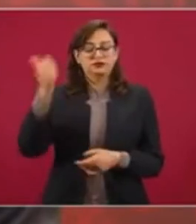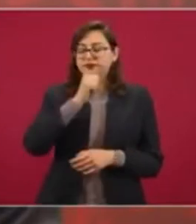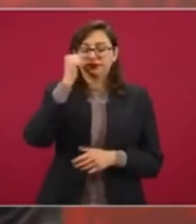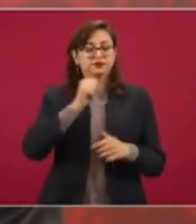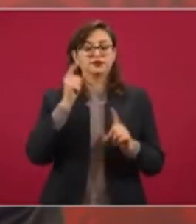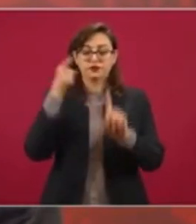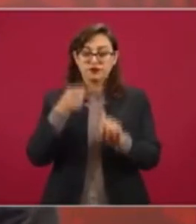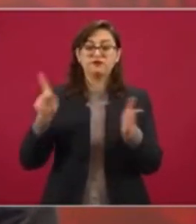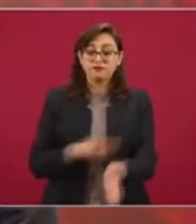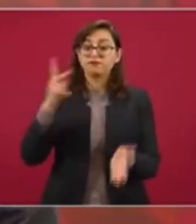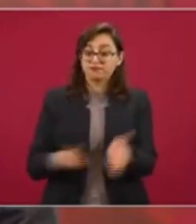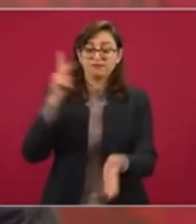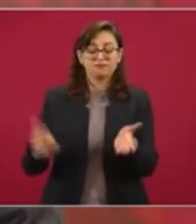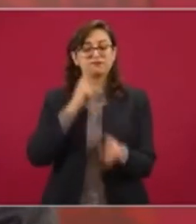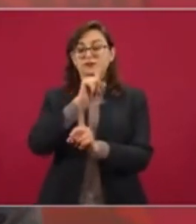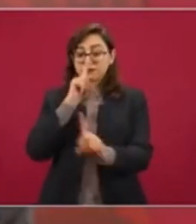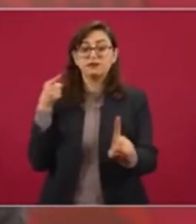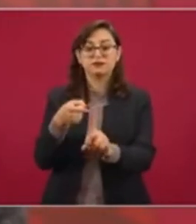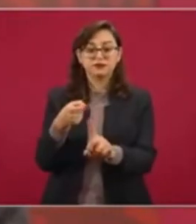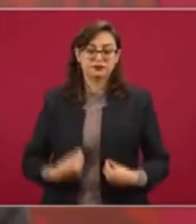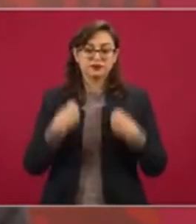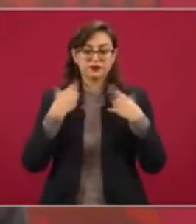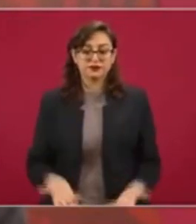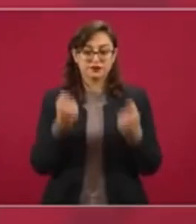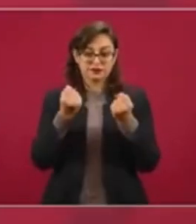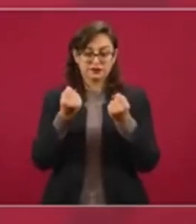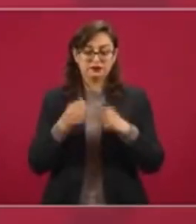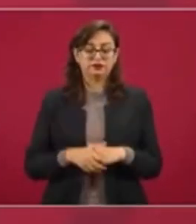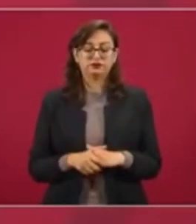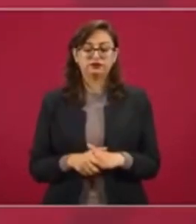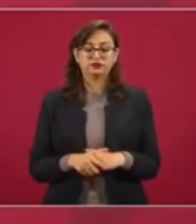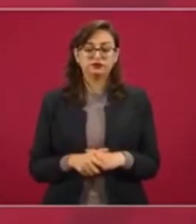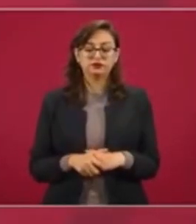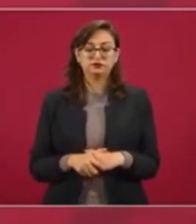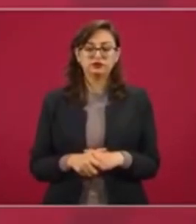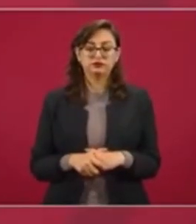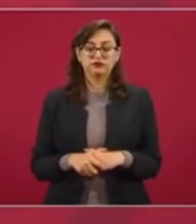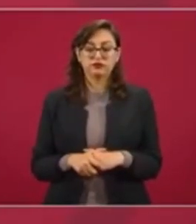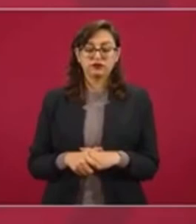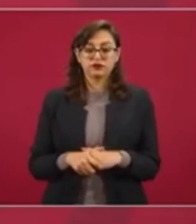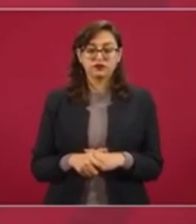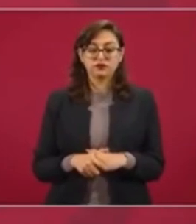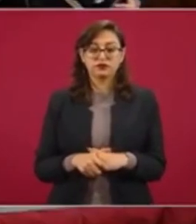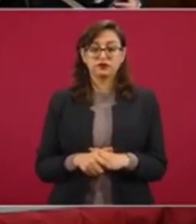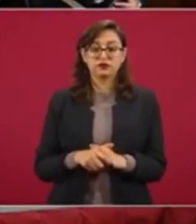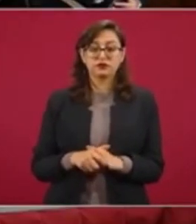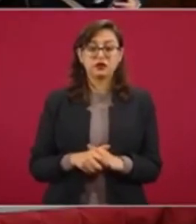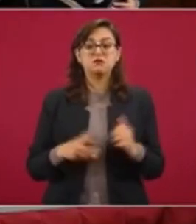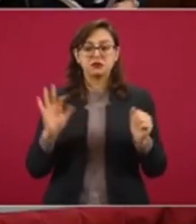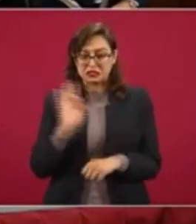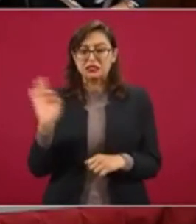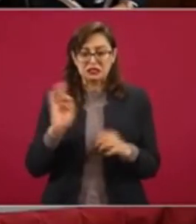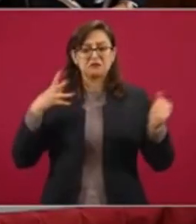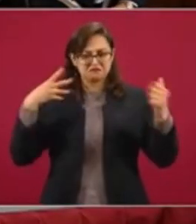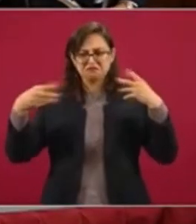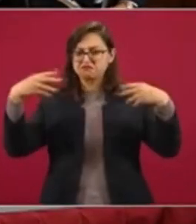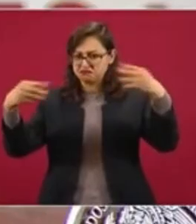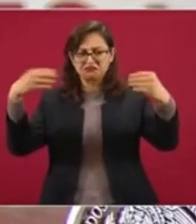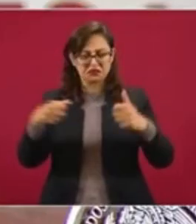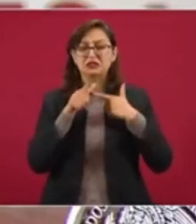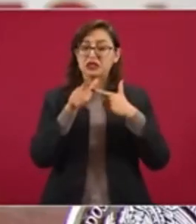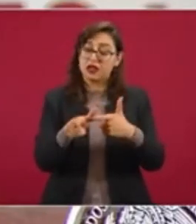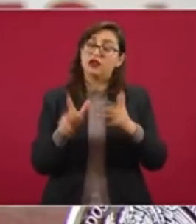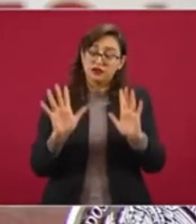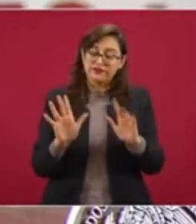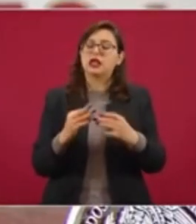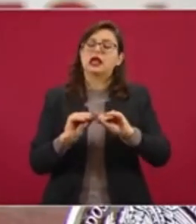repito, repito, repito, es salvar vidas. O sea, que aunque tengamos más contagios, que desde luego tenemos que